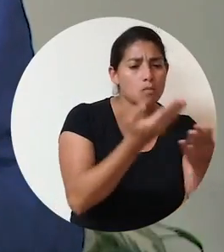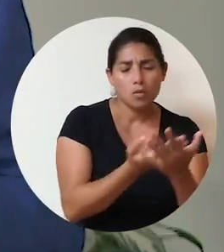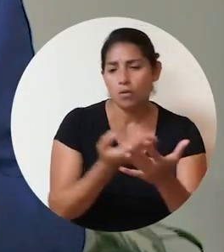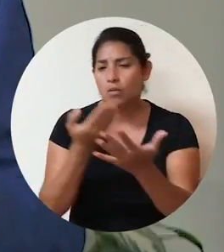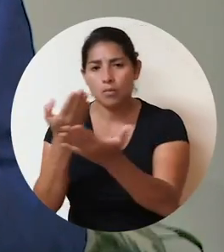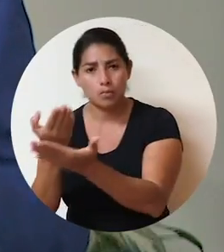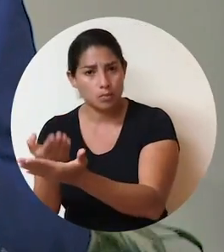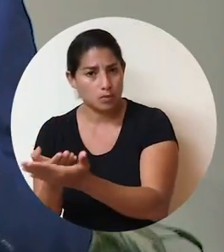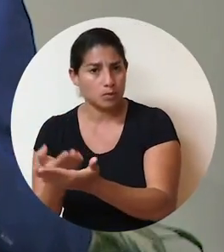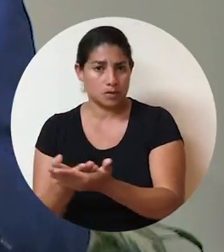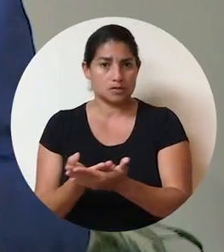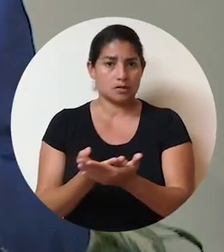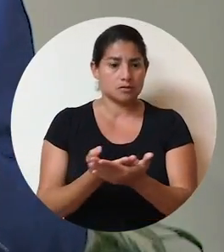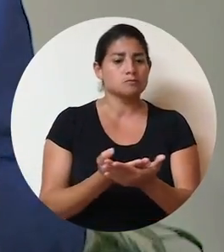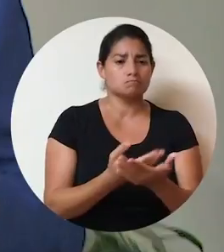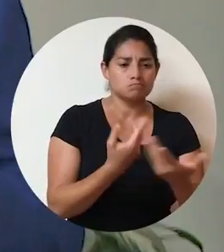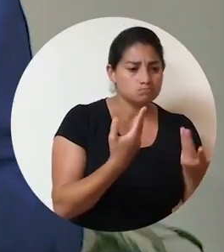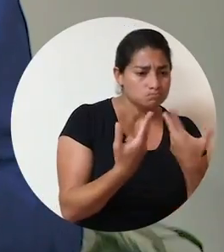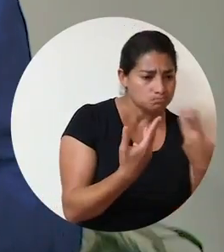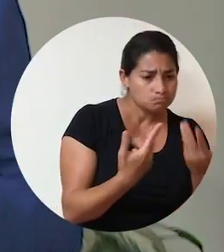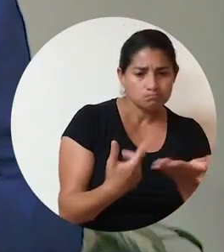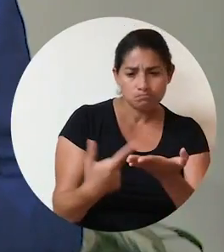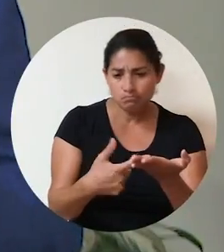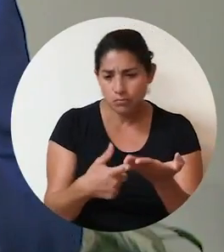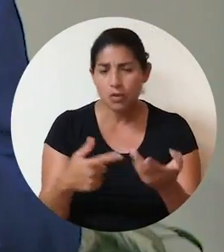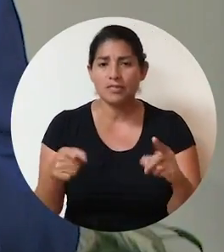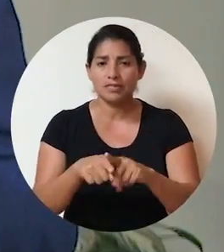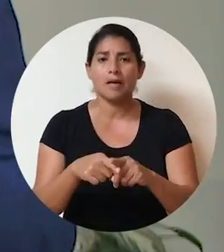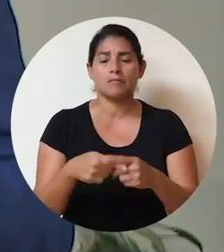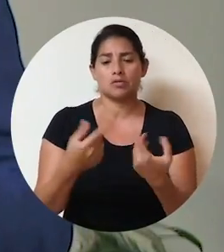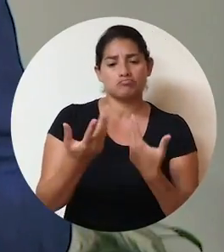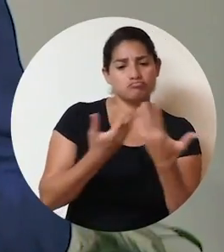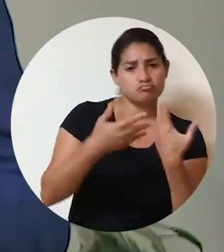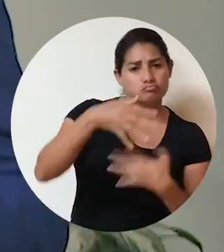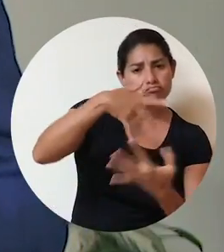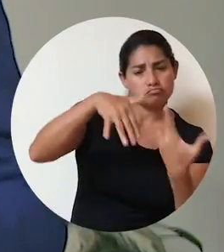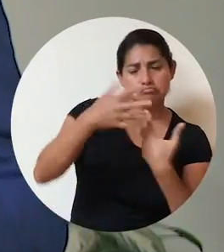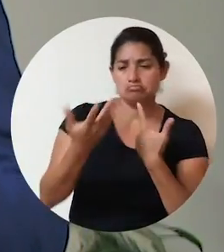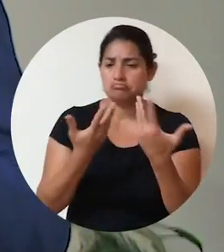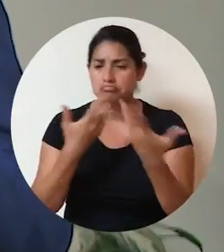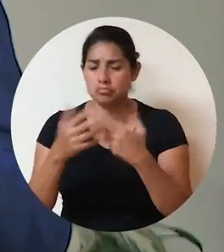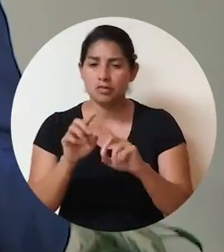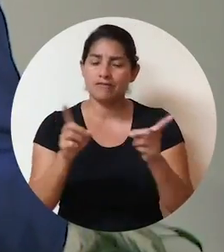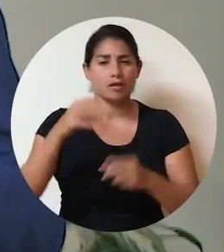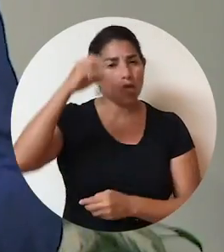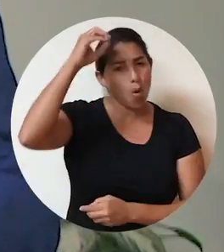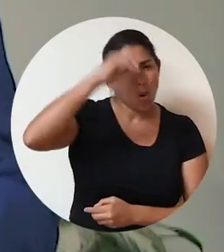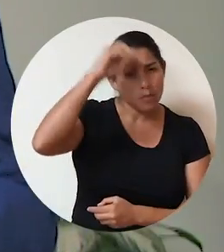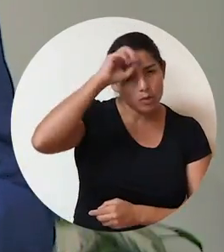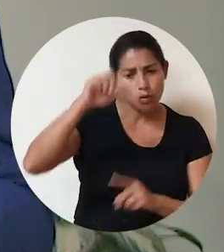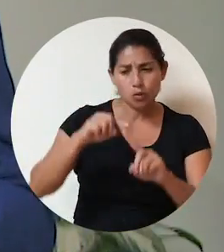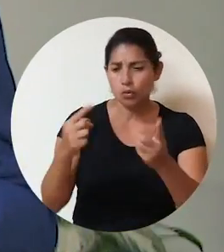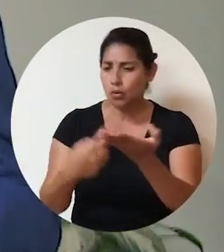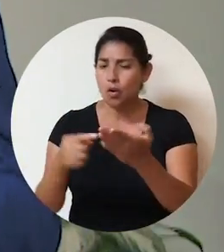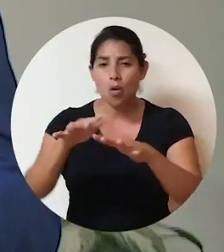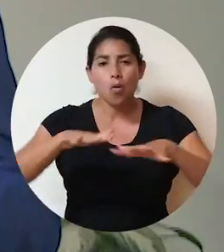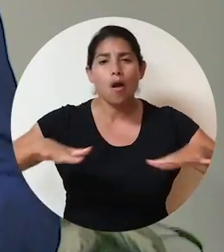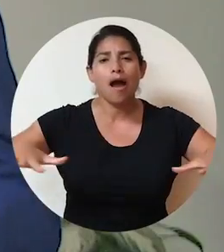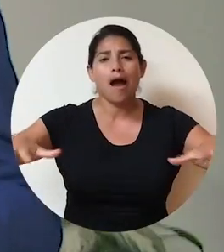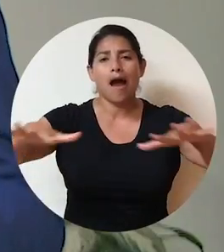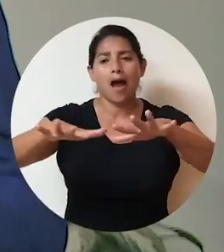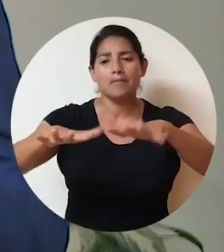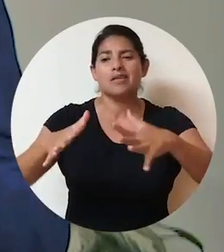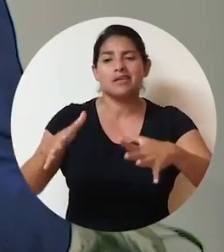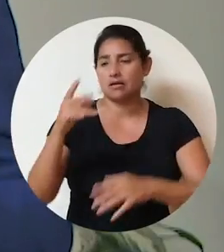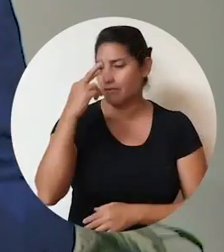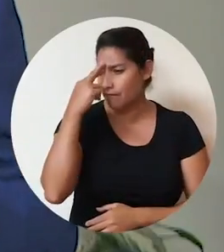plantear sus propuestas e intercambiar, cambiar perspectivas en un